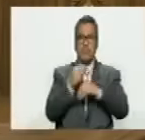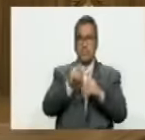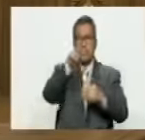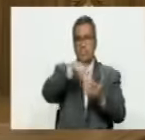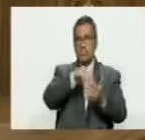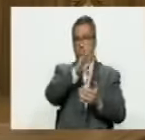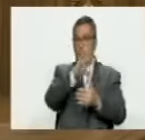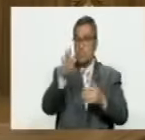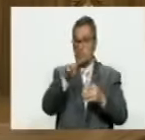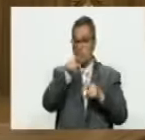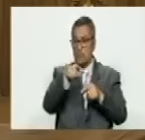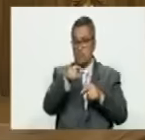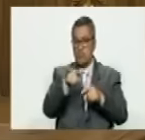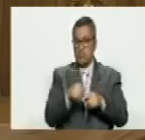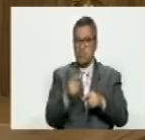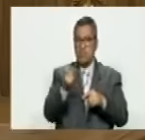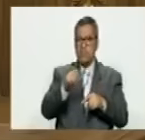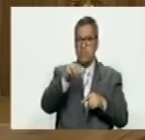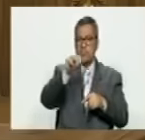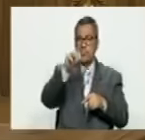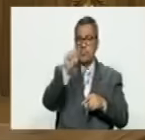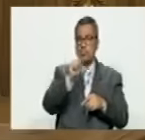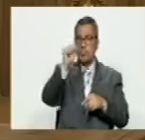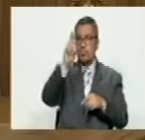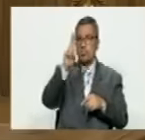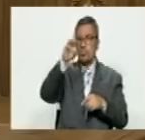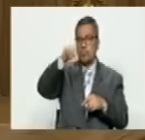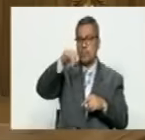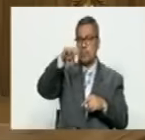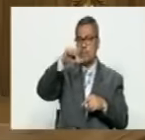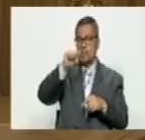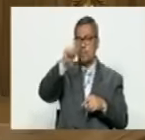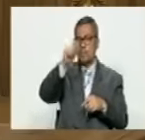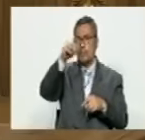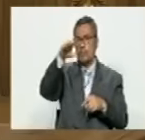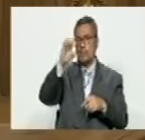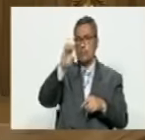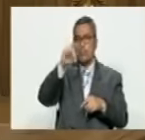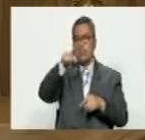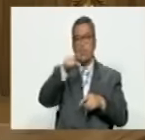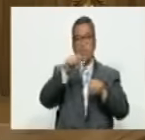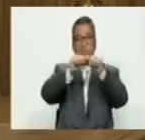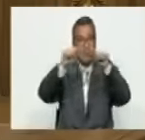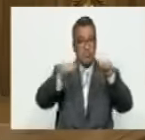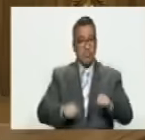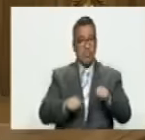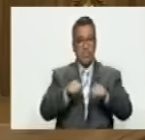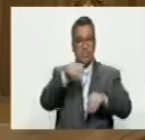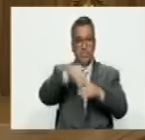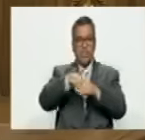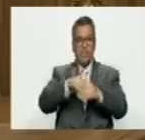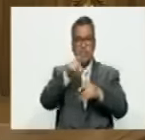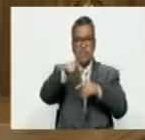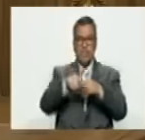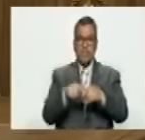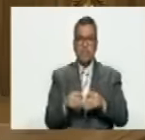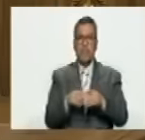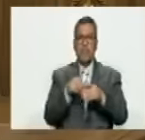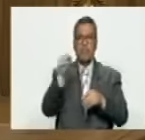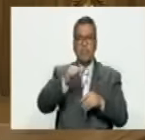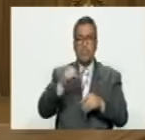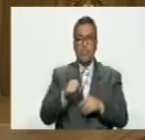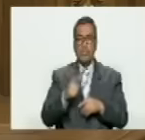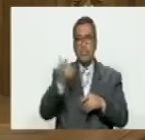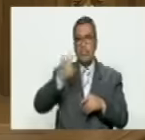2004 con Súmate que recuerden bien que Súmate apareció ese año la creación de un sistema de conteo paralelo y que